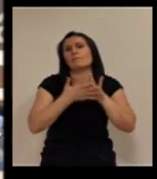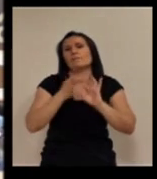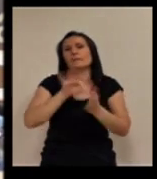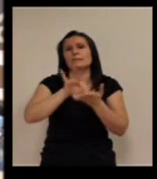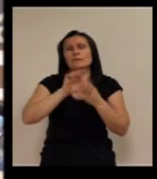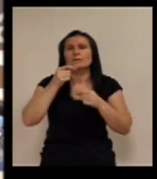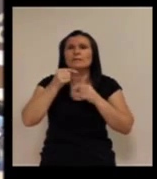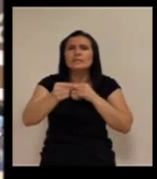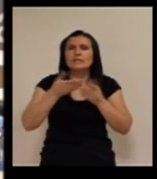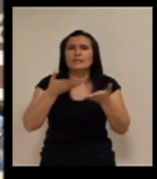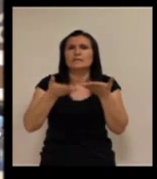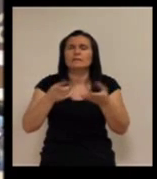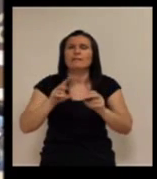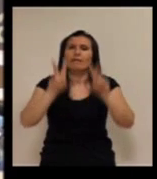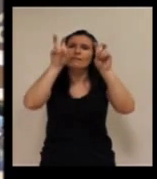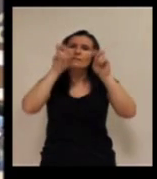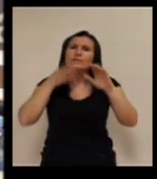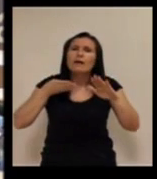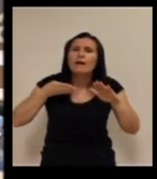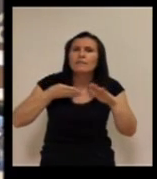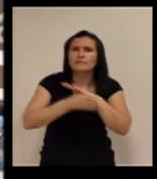teleasistencia y de la accesibilidad,